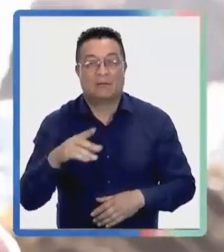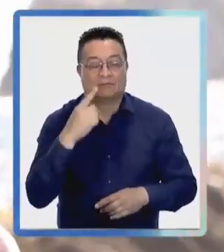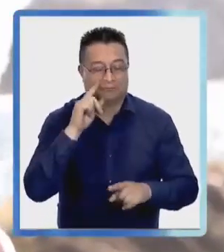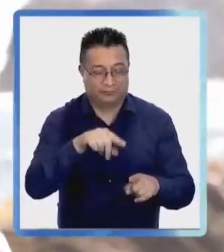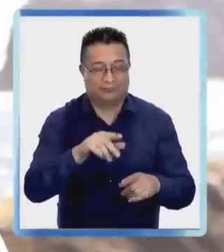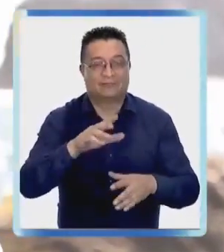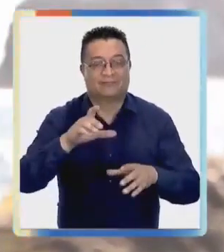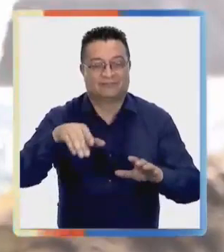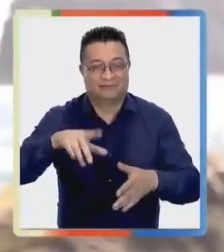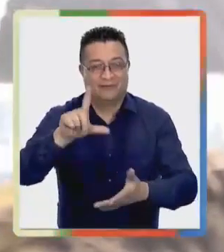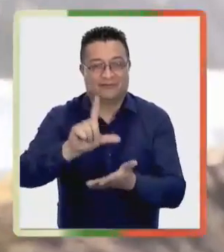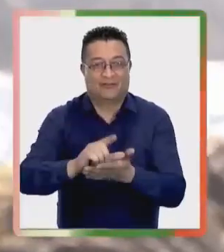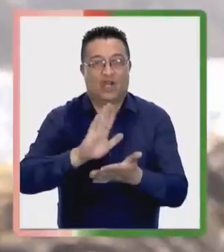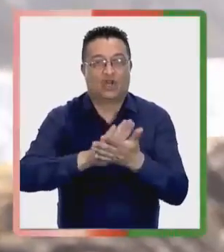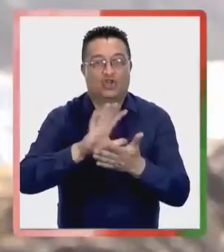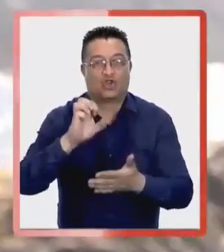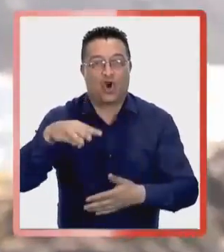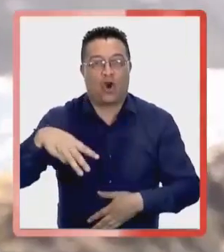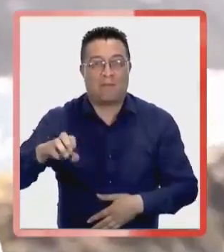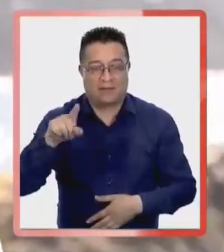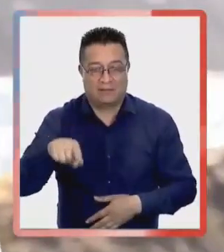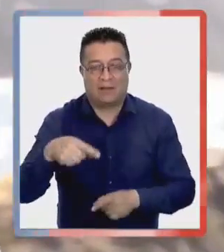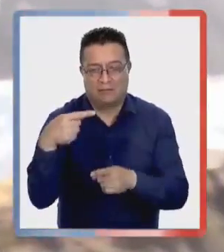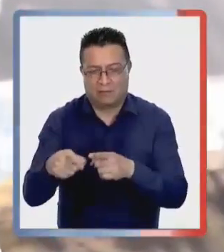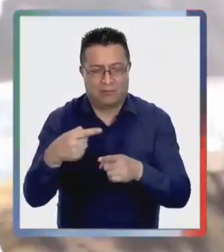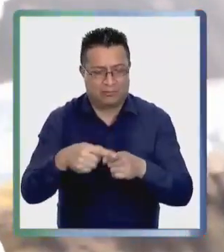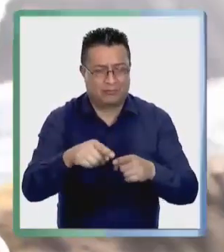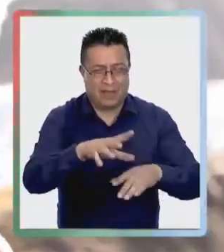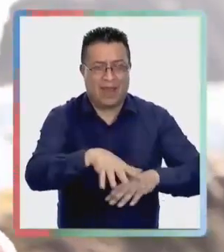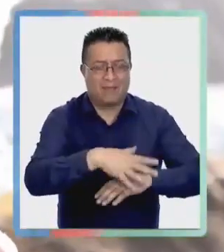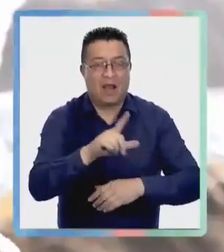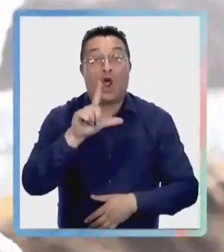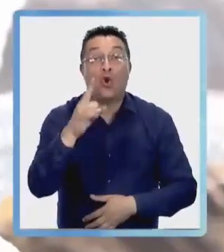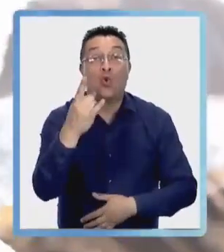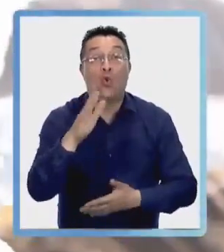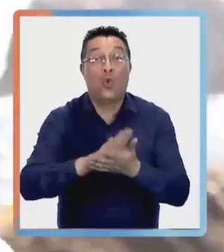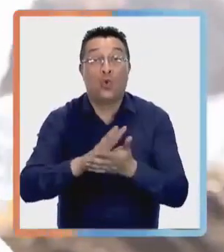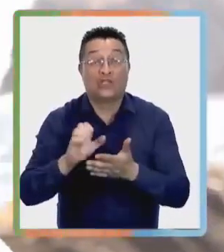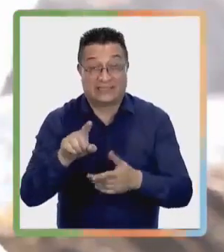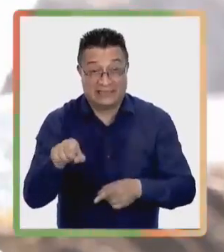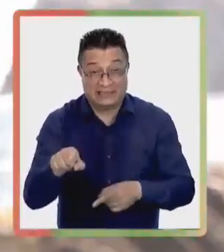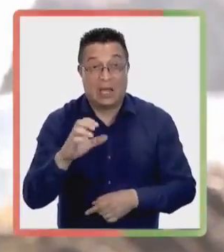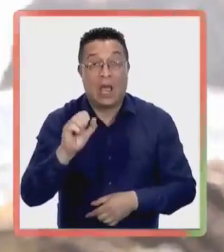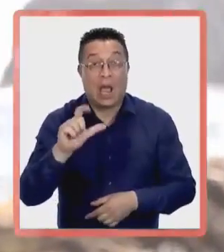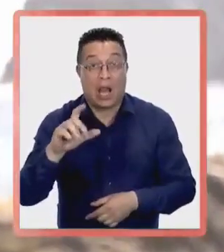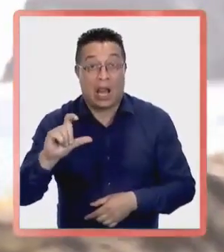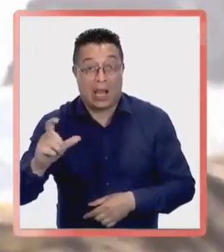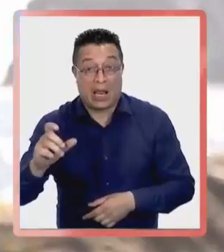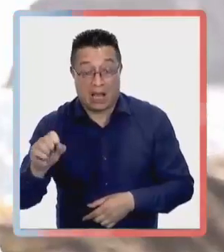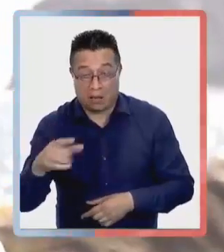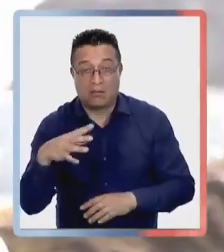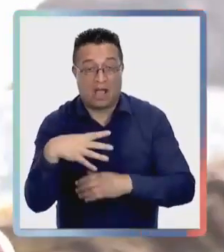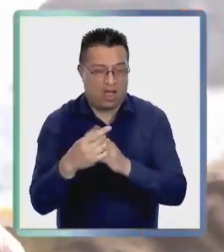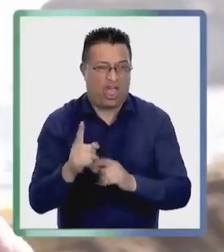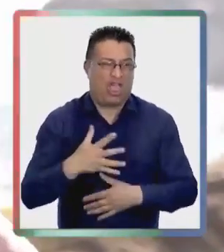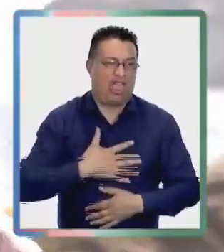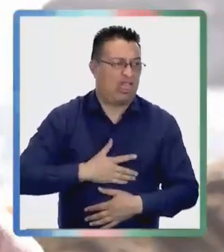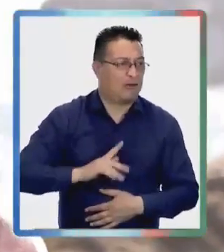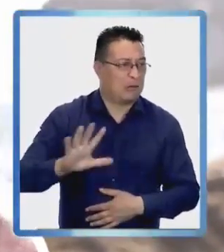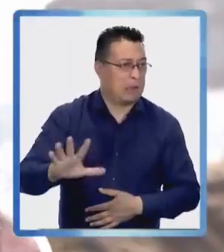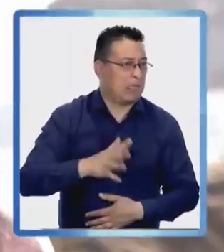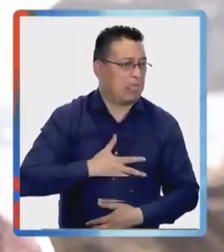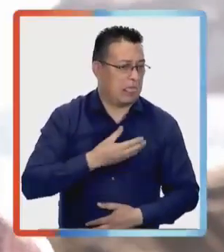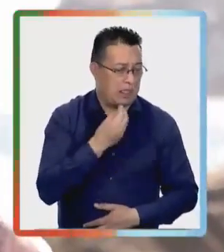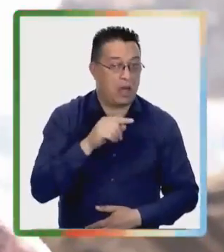con el tema de la biodiversidad marina que tenemos en el lugar. Le encantó el luche, un alga que por lo general la mayoría de los niños odian.